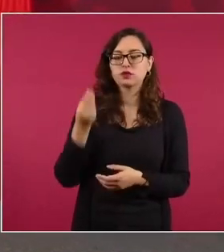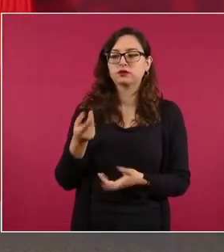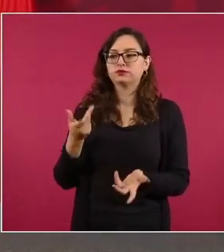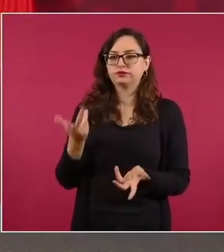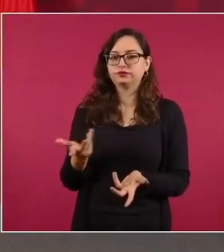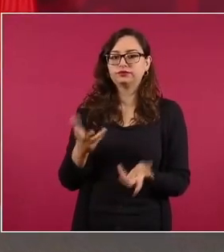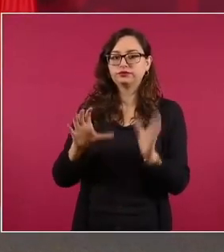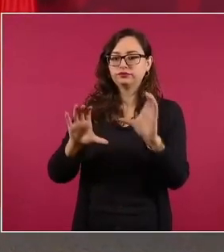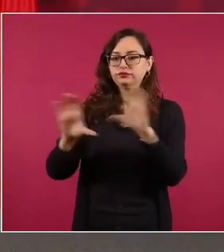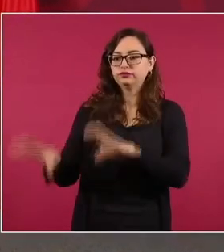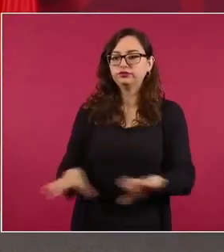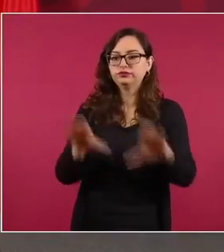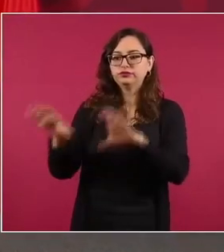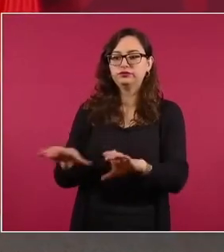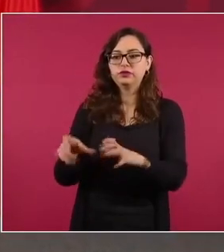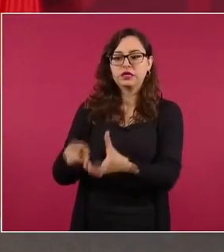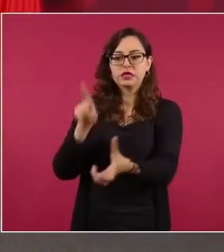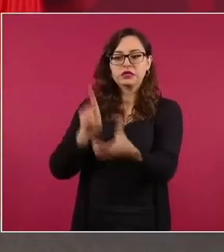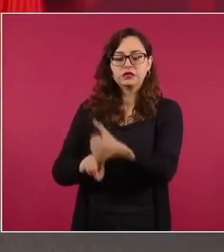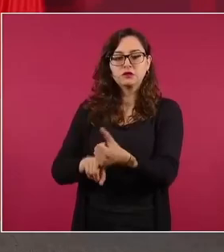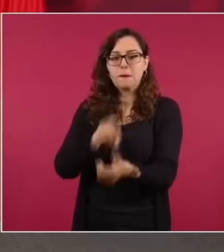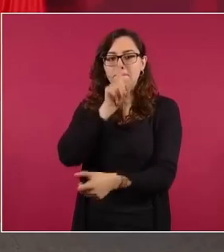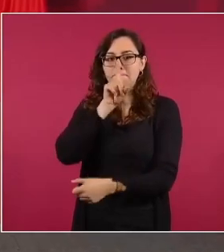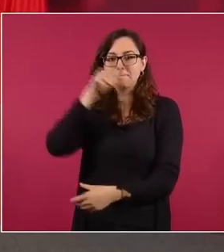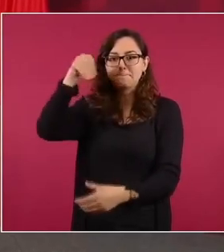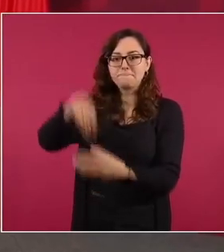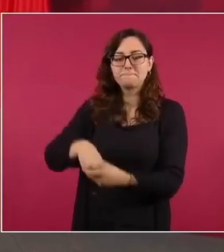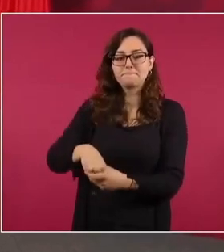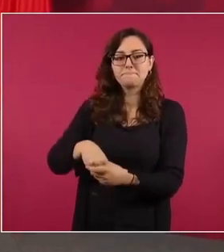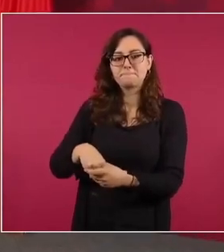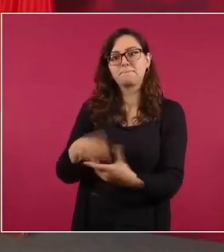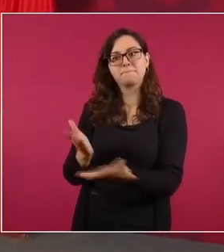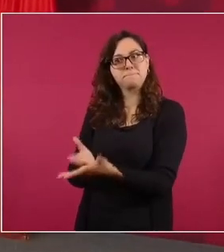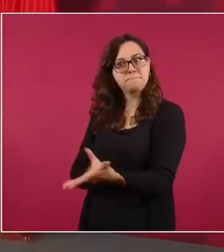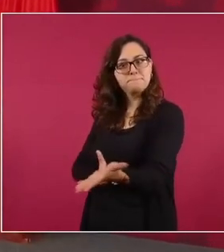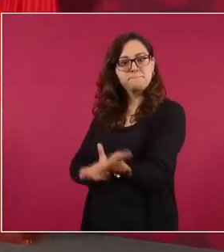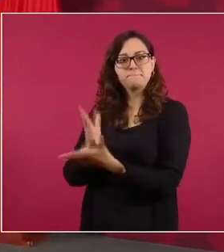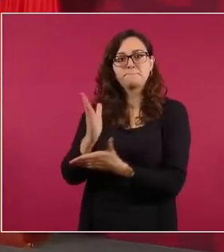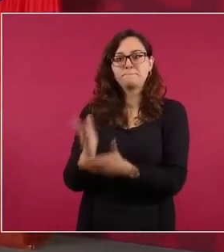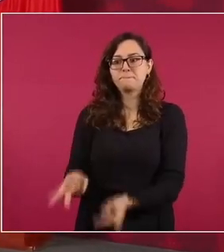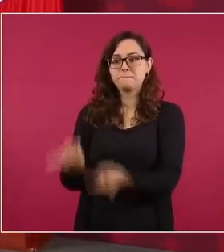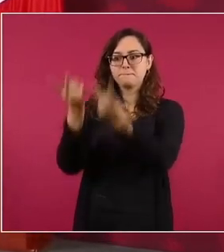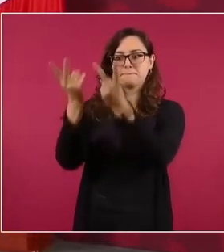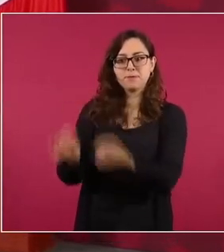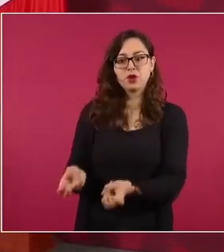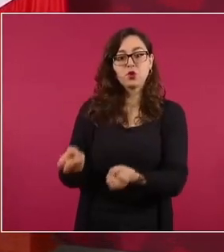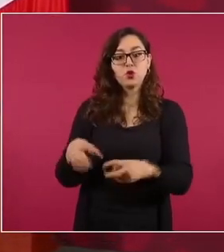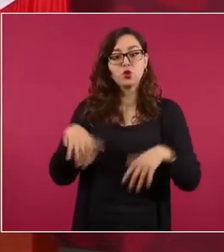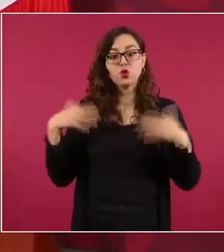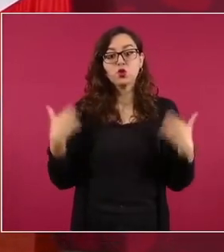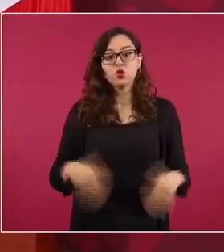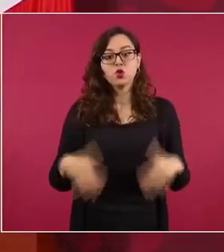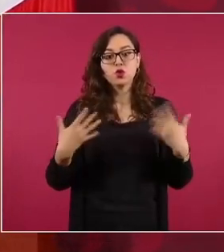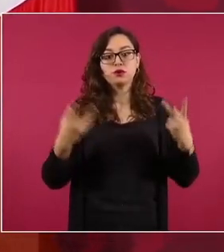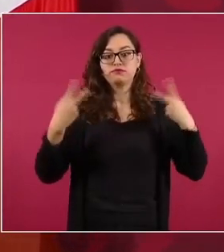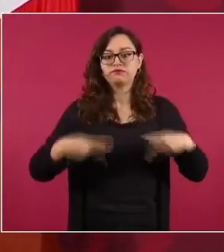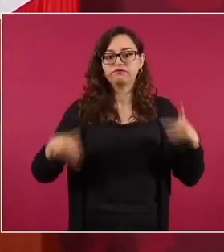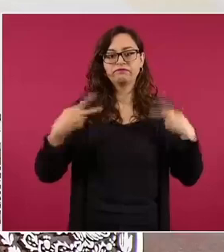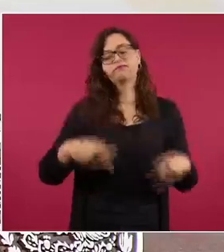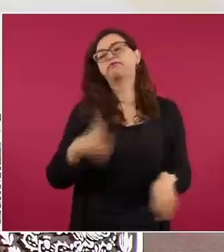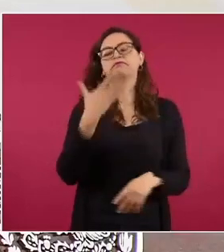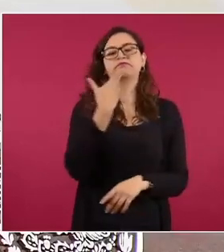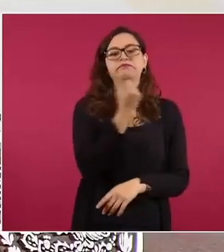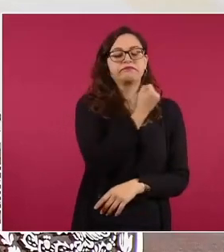archivos, pues es gente muy especializada, no cualquiera.